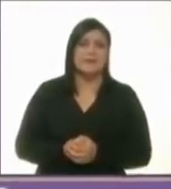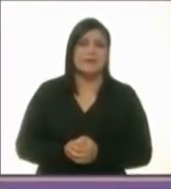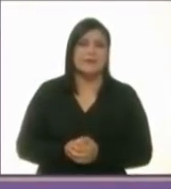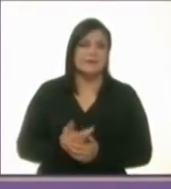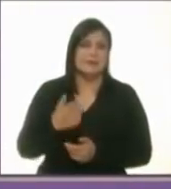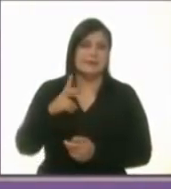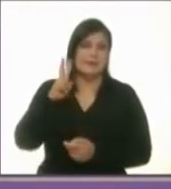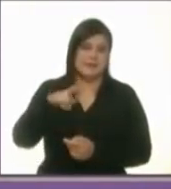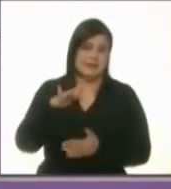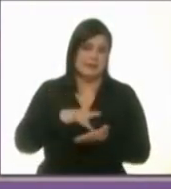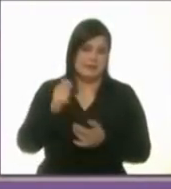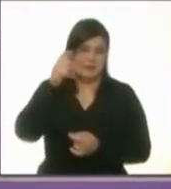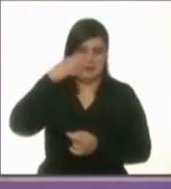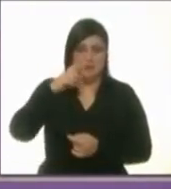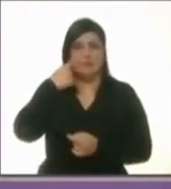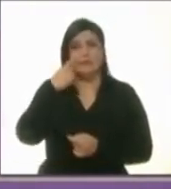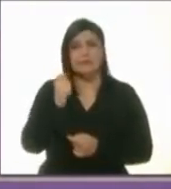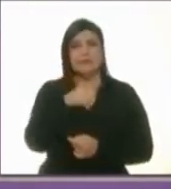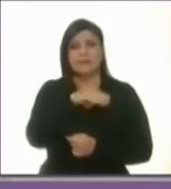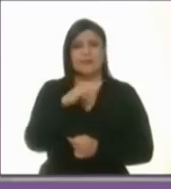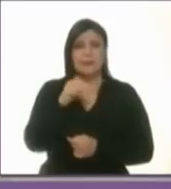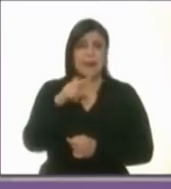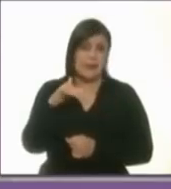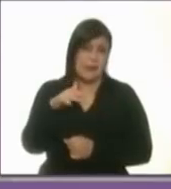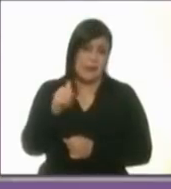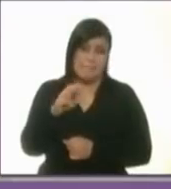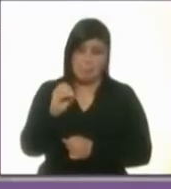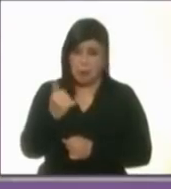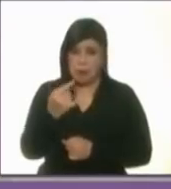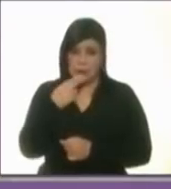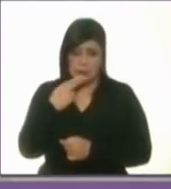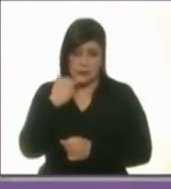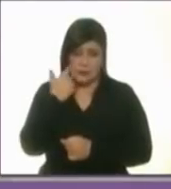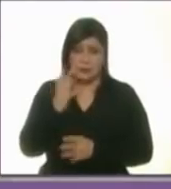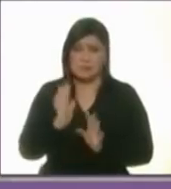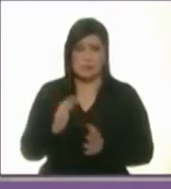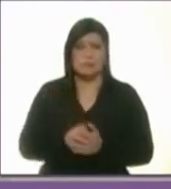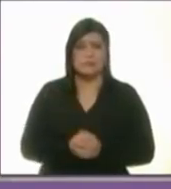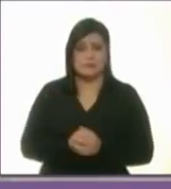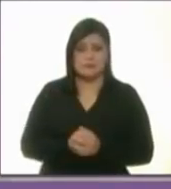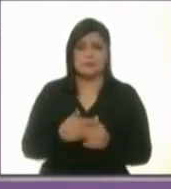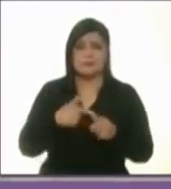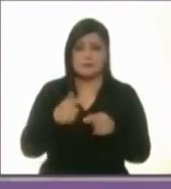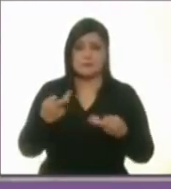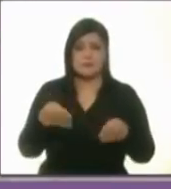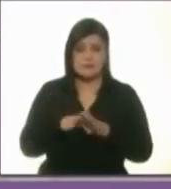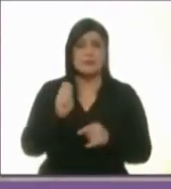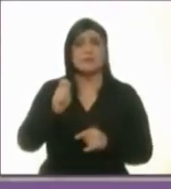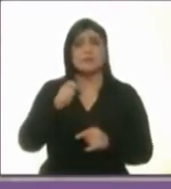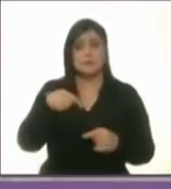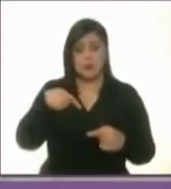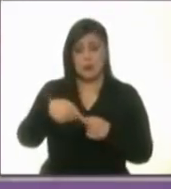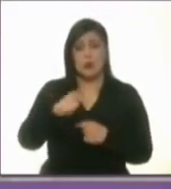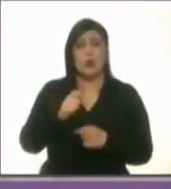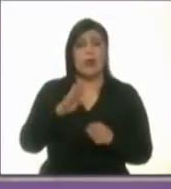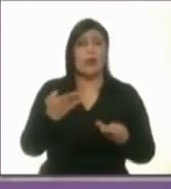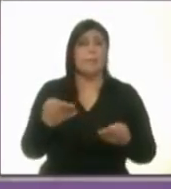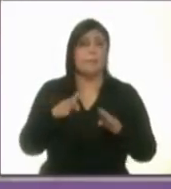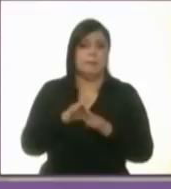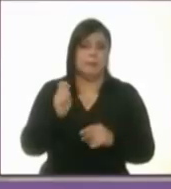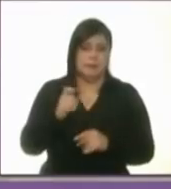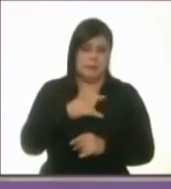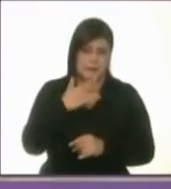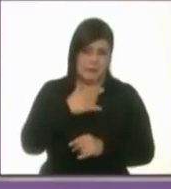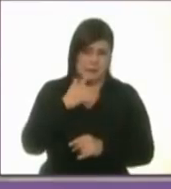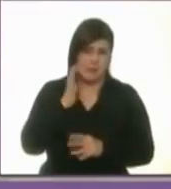Barrales, le sobran dos segundos, candidata Mariana Boy, ¿les gustaría utilizar? No. Gracias. Elisa Lanis. Hemos llegado al bloque con el